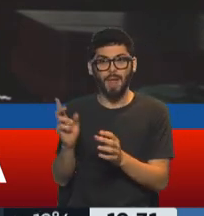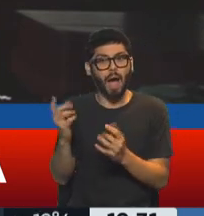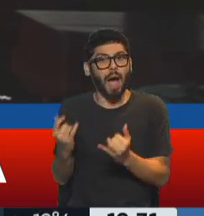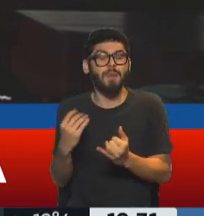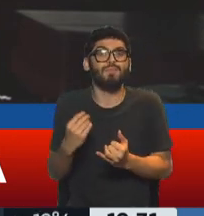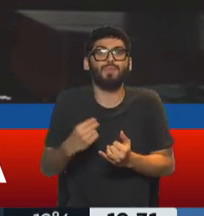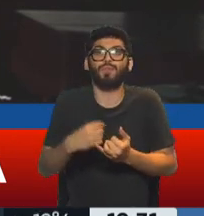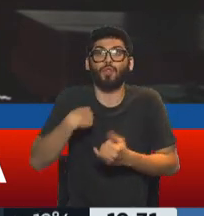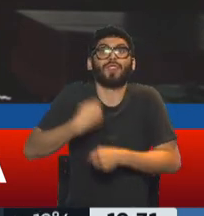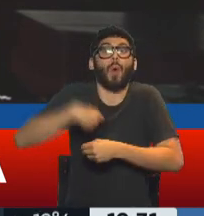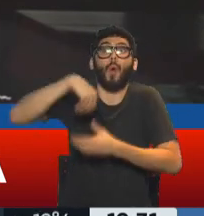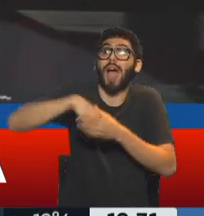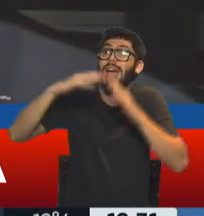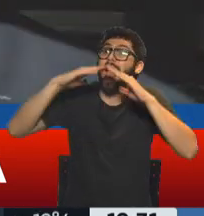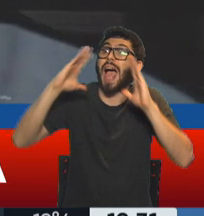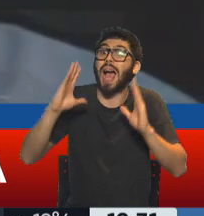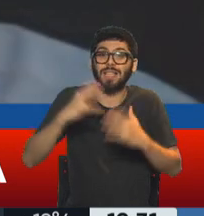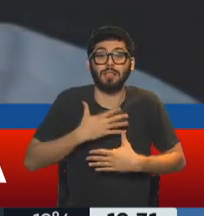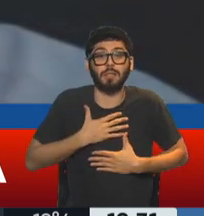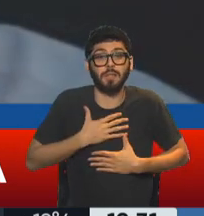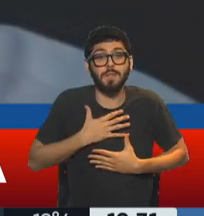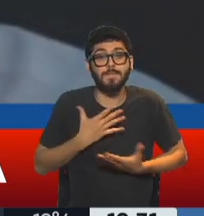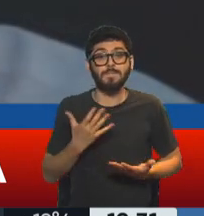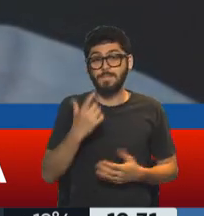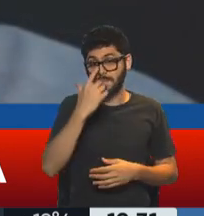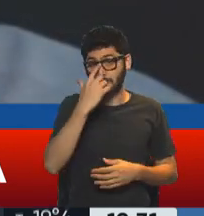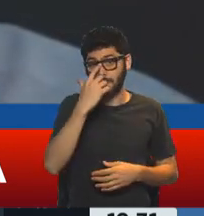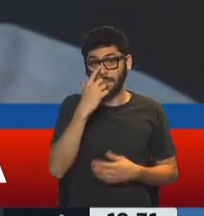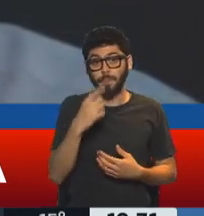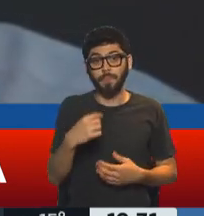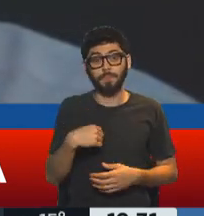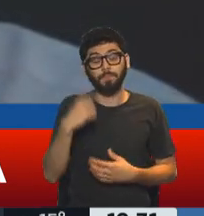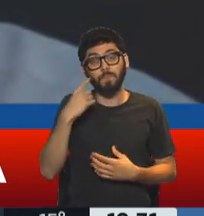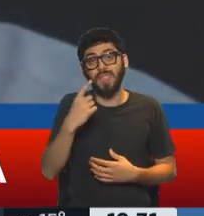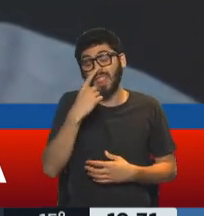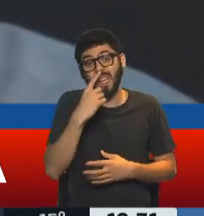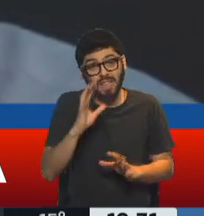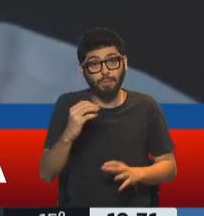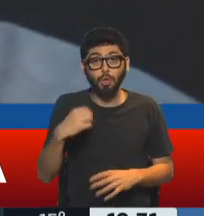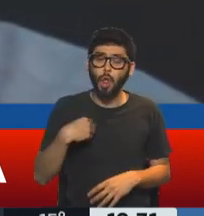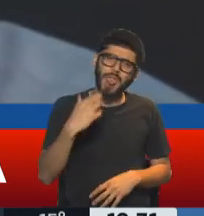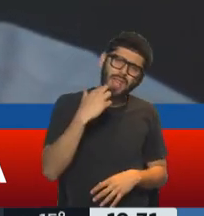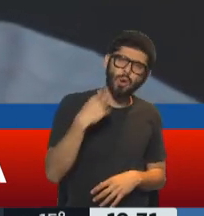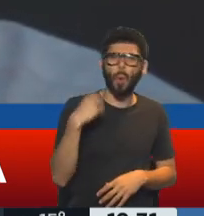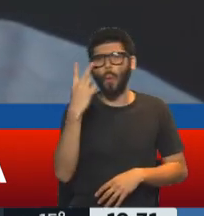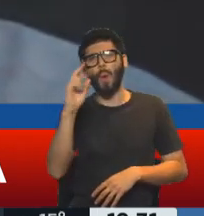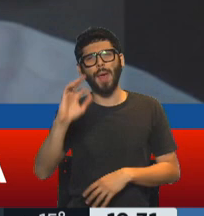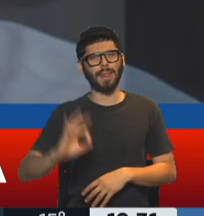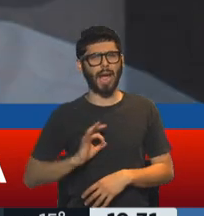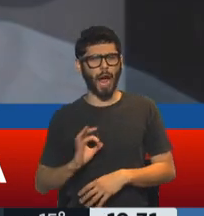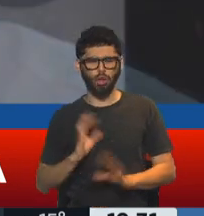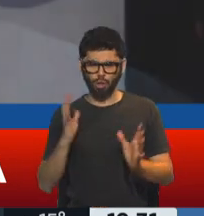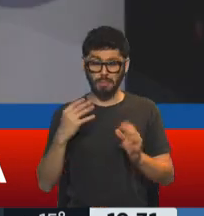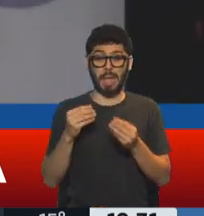mirá, me resulta interesante poder pensar que yo tenía 19, 20 años cuando empecé a